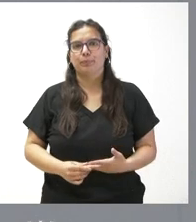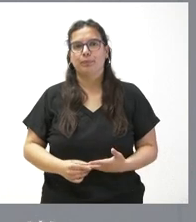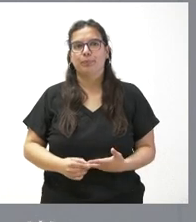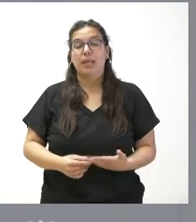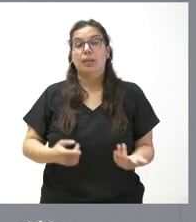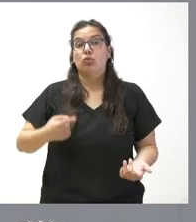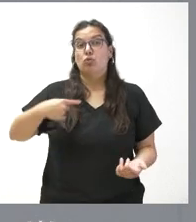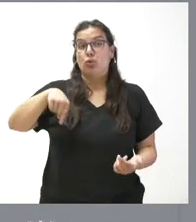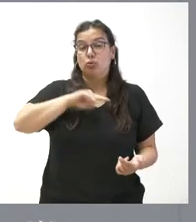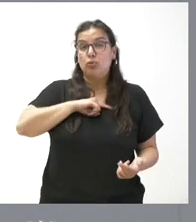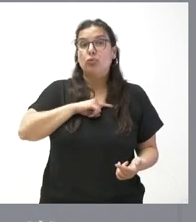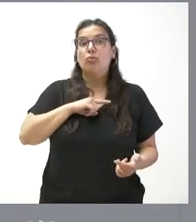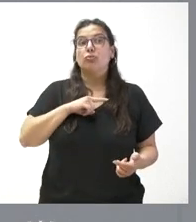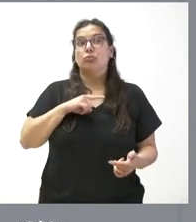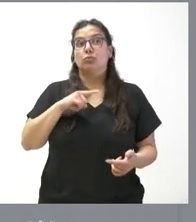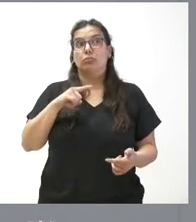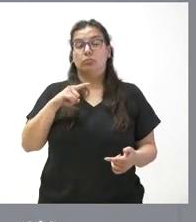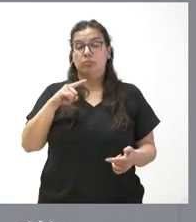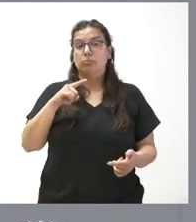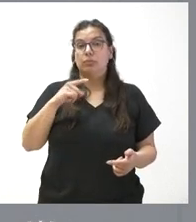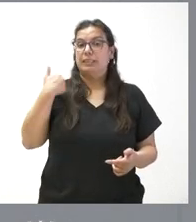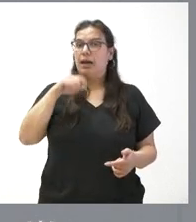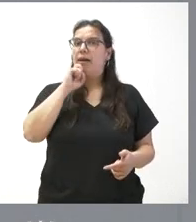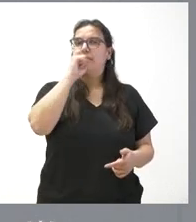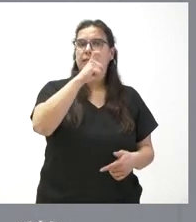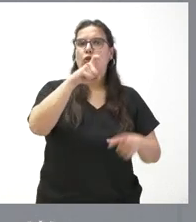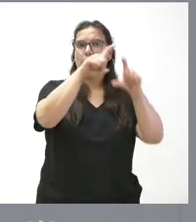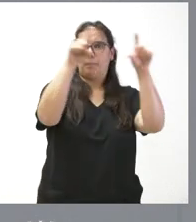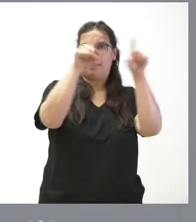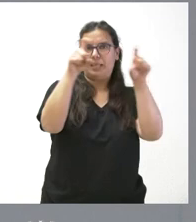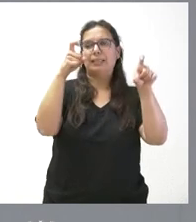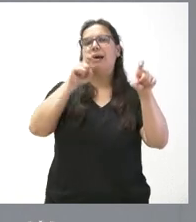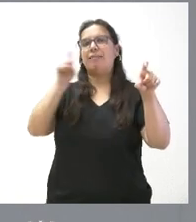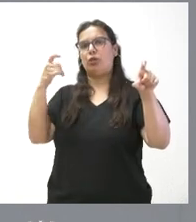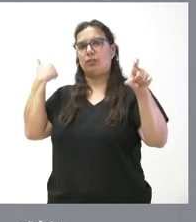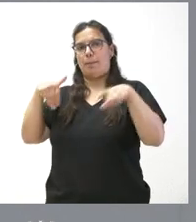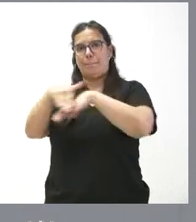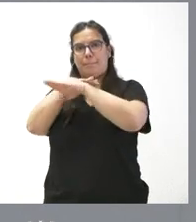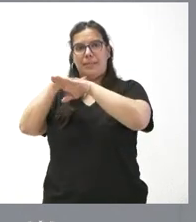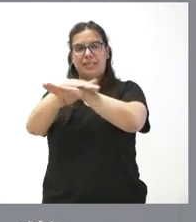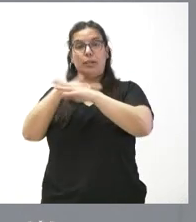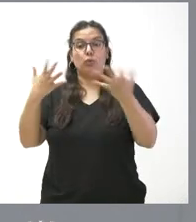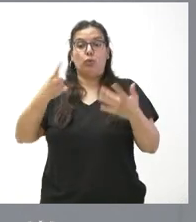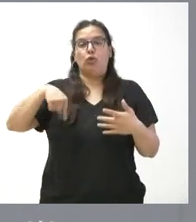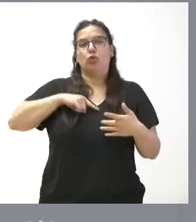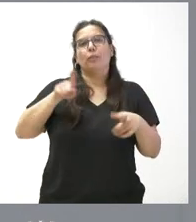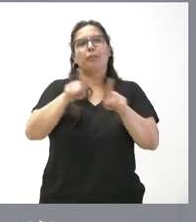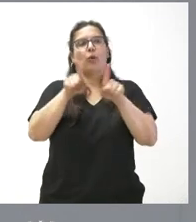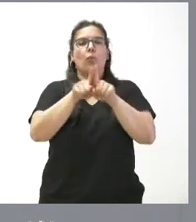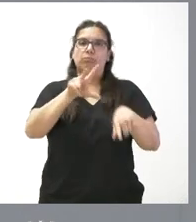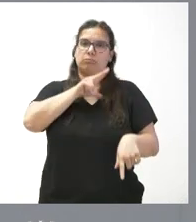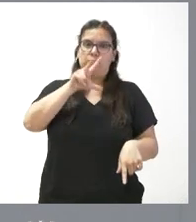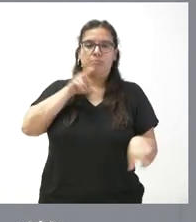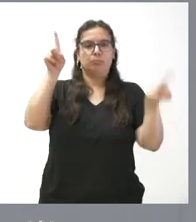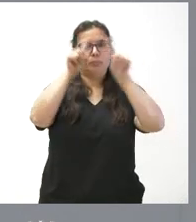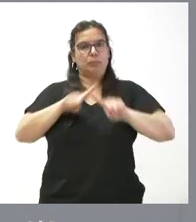Nosotros esto lo hemos comunicado a la empresa y al ministerio y nosotros, lógicamente, dentro del ámbito de la discreción y del trabajo